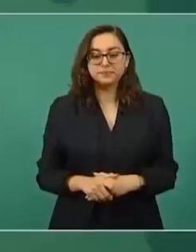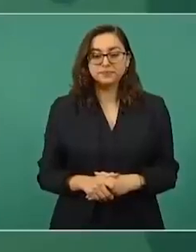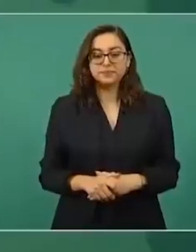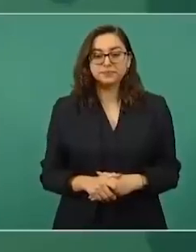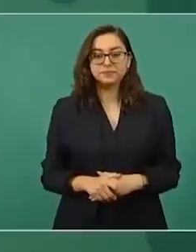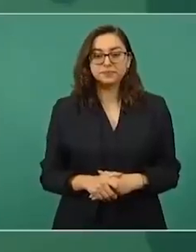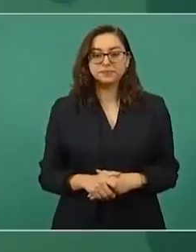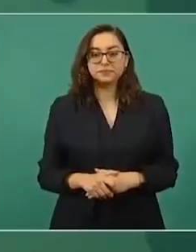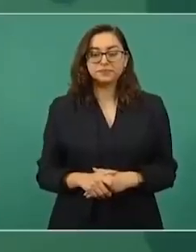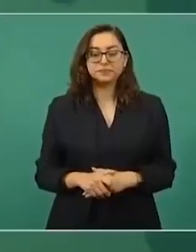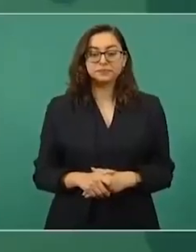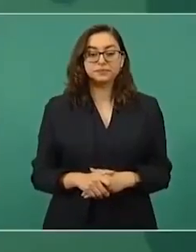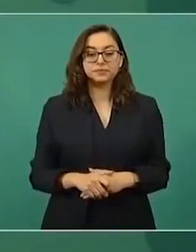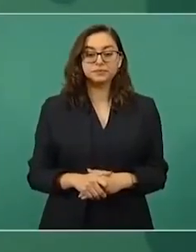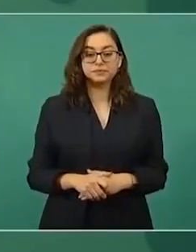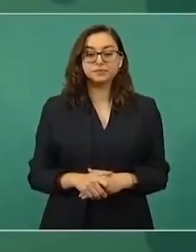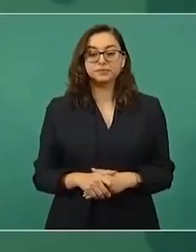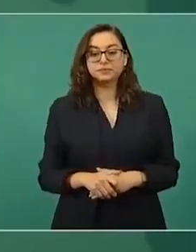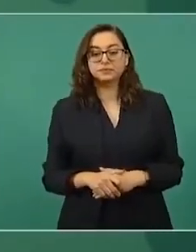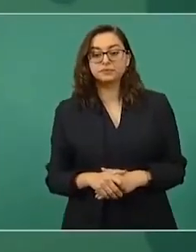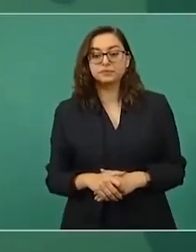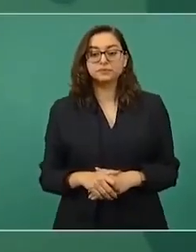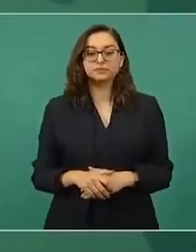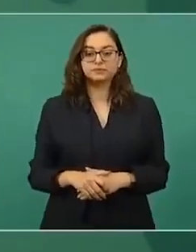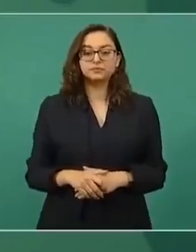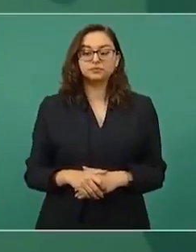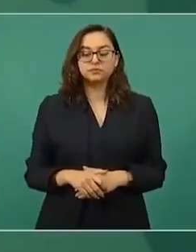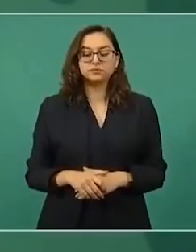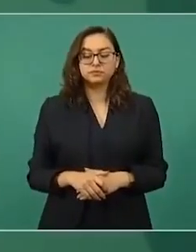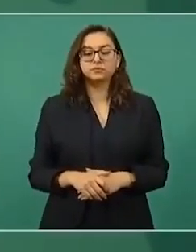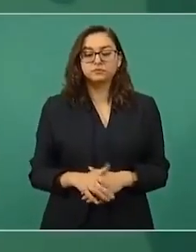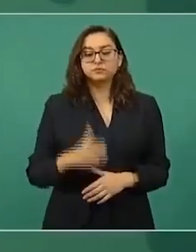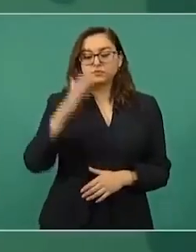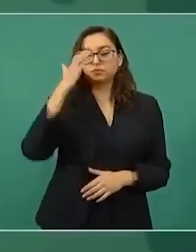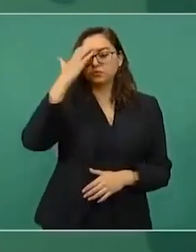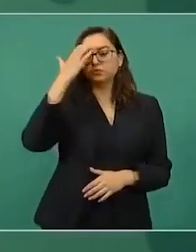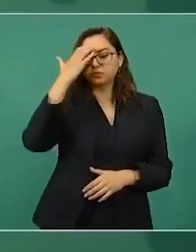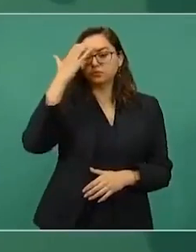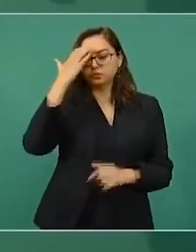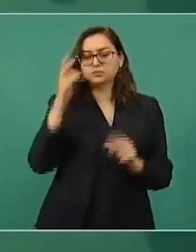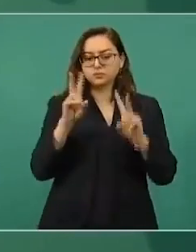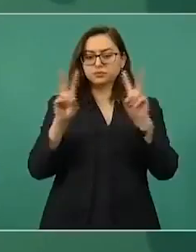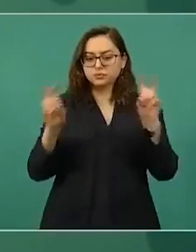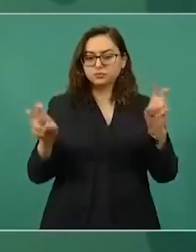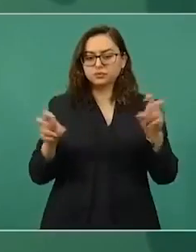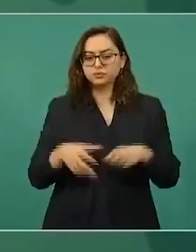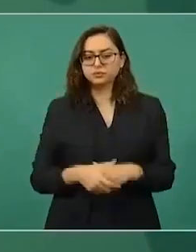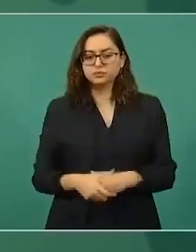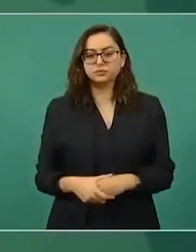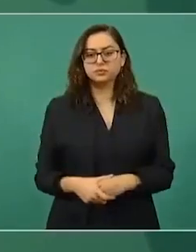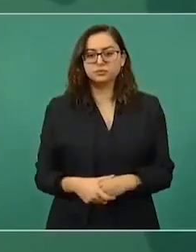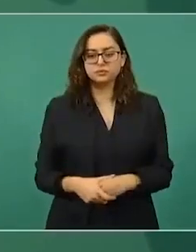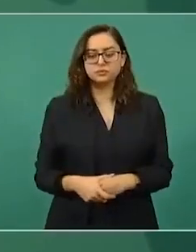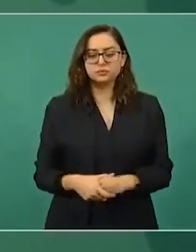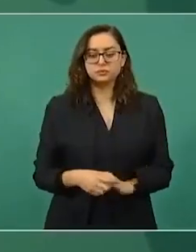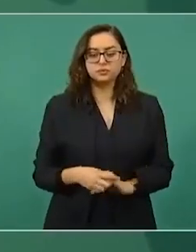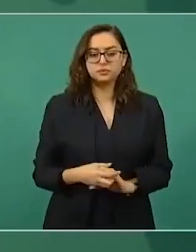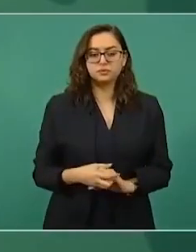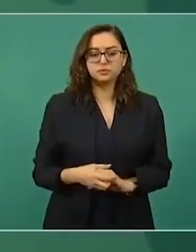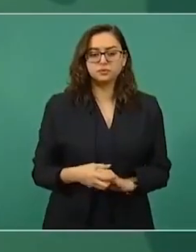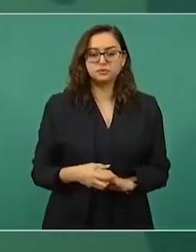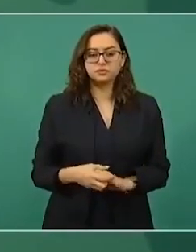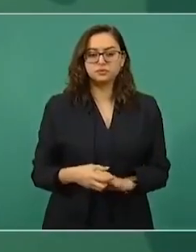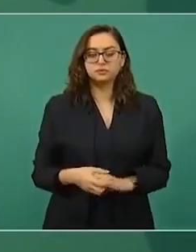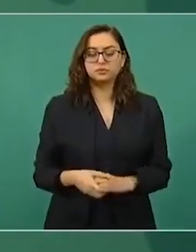Estoy informado de la operación y en efecto se trata